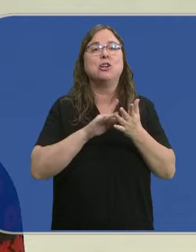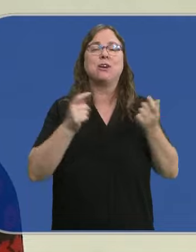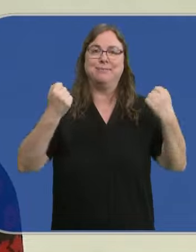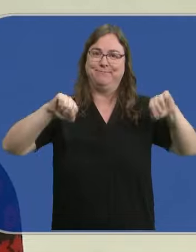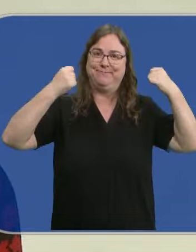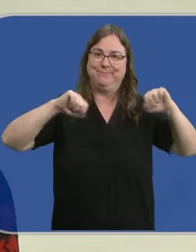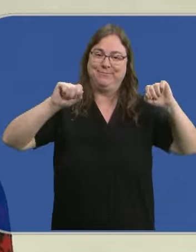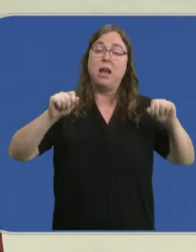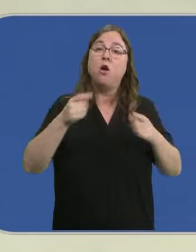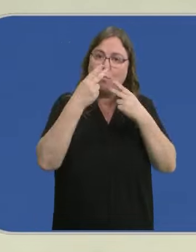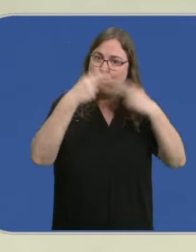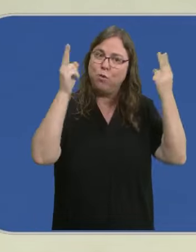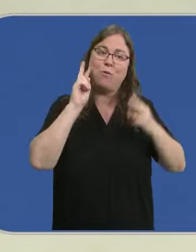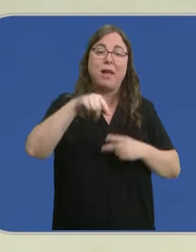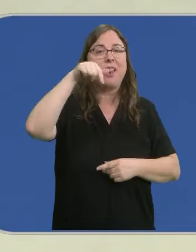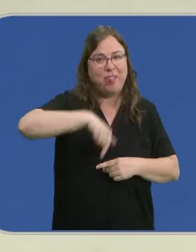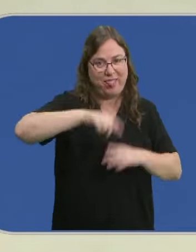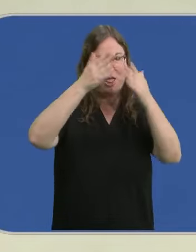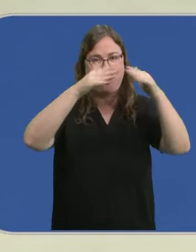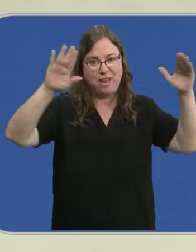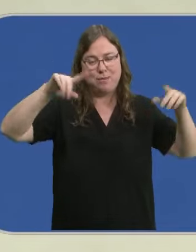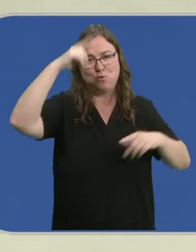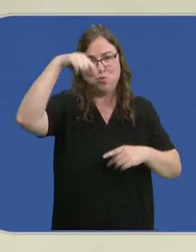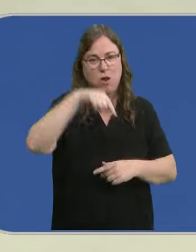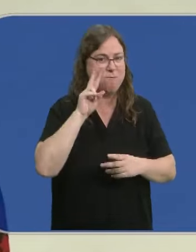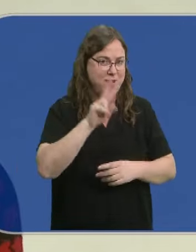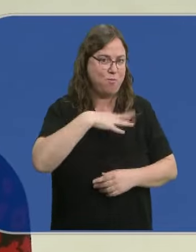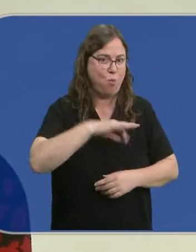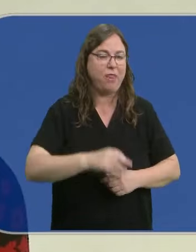ensayo abierto al público en este Centro Cultural Miguel de Libes.